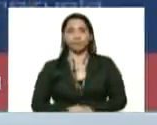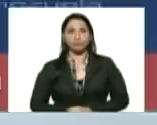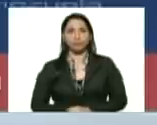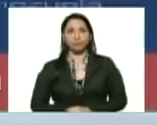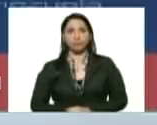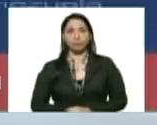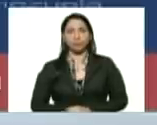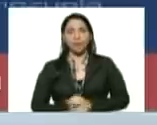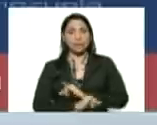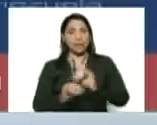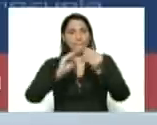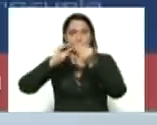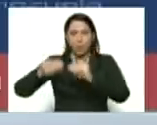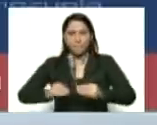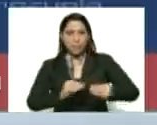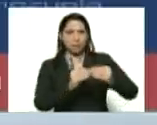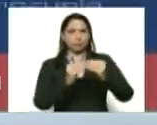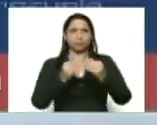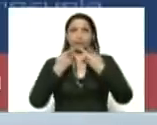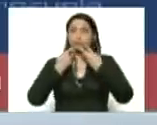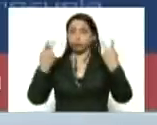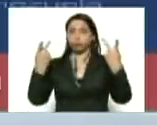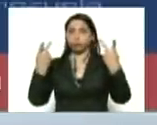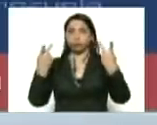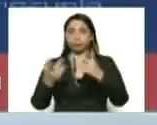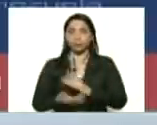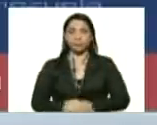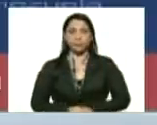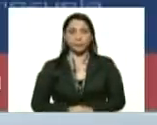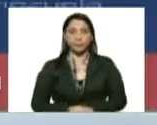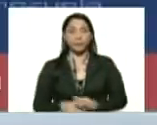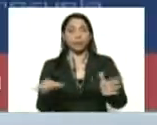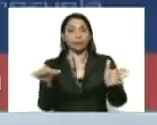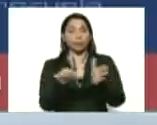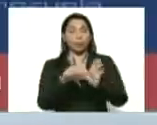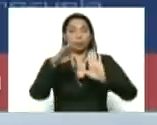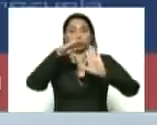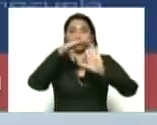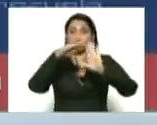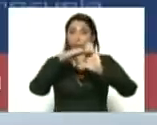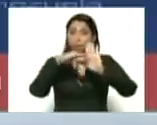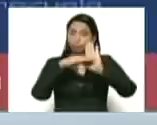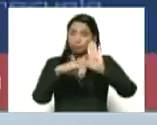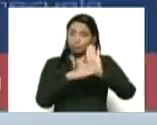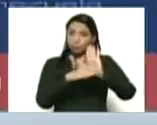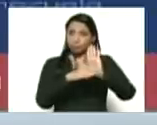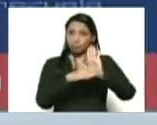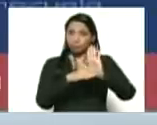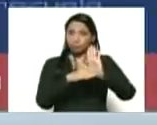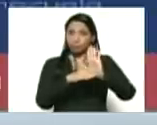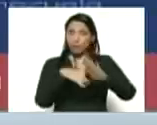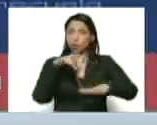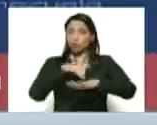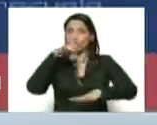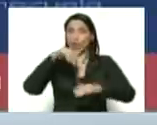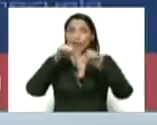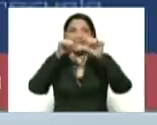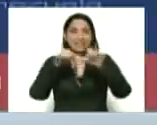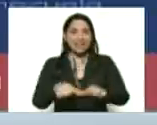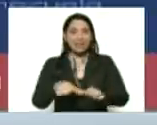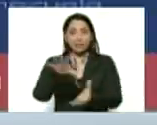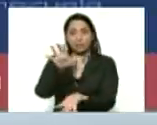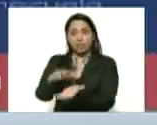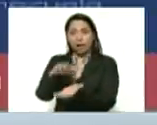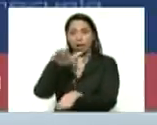la modificación del decreto donde se establece el toque de queda en Margarita